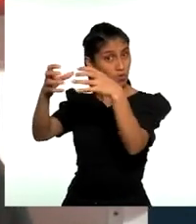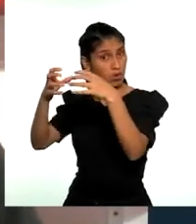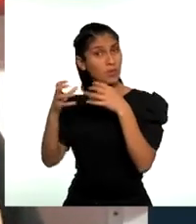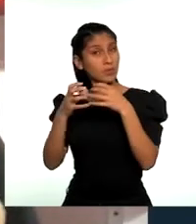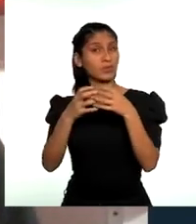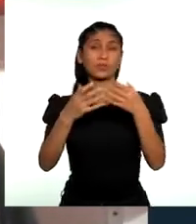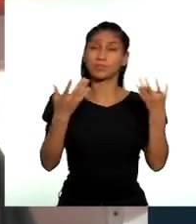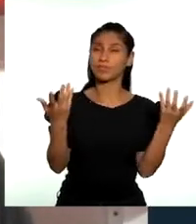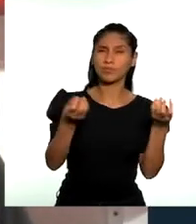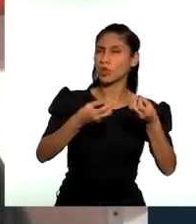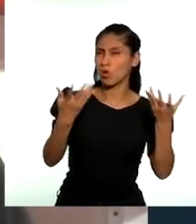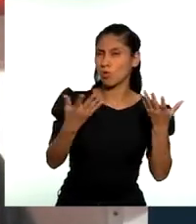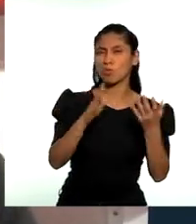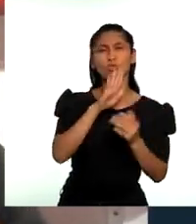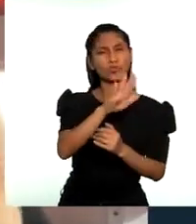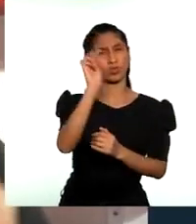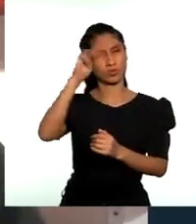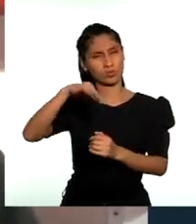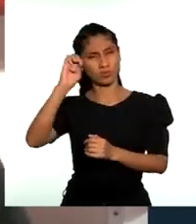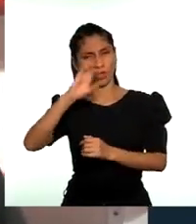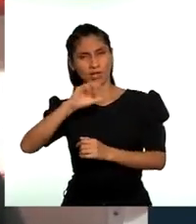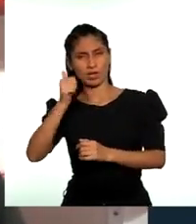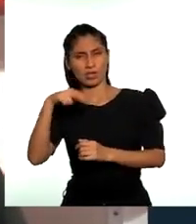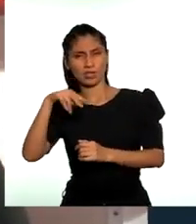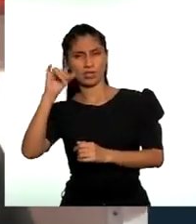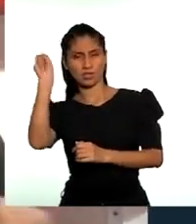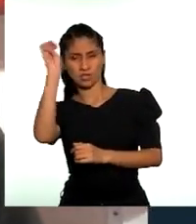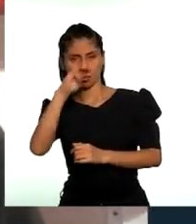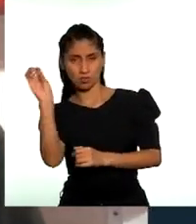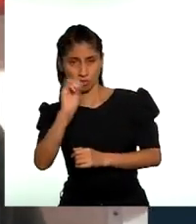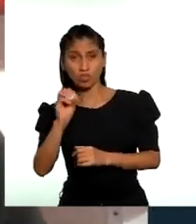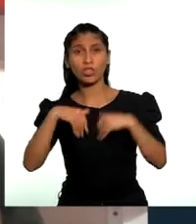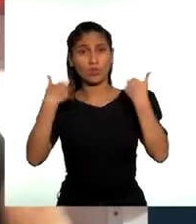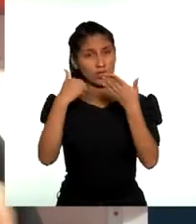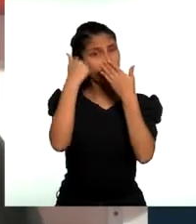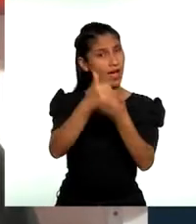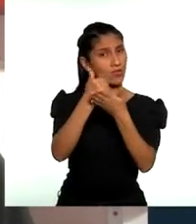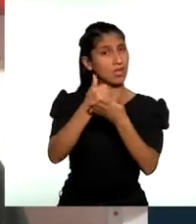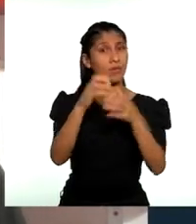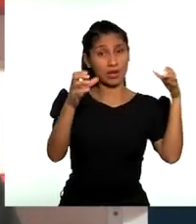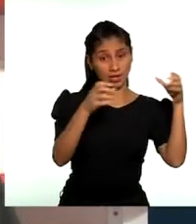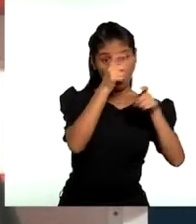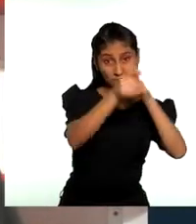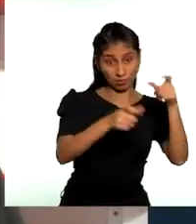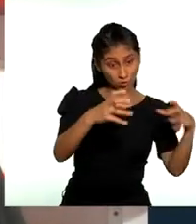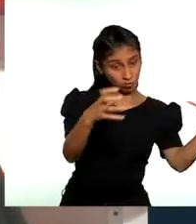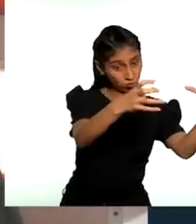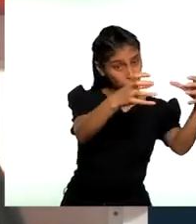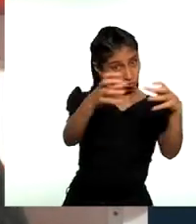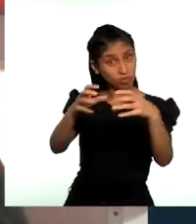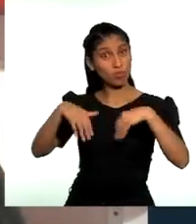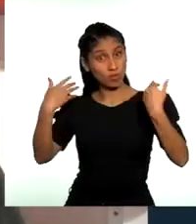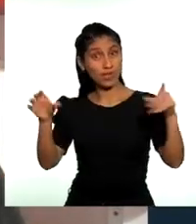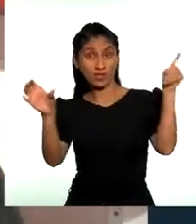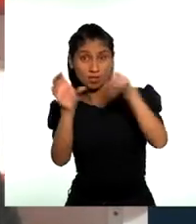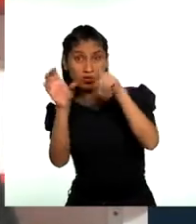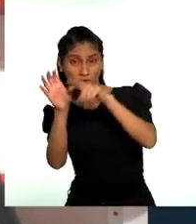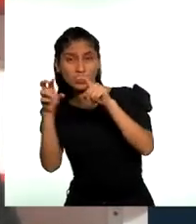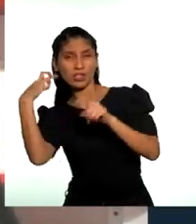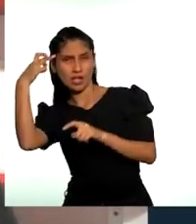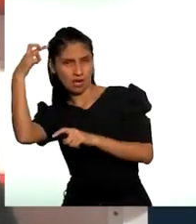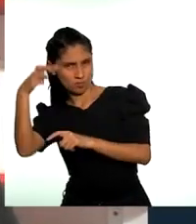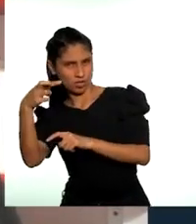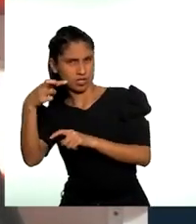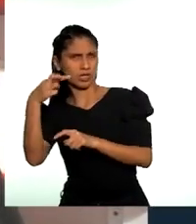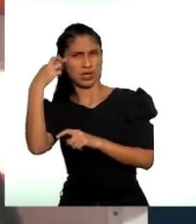es decir, mecanismos que faciliten el ingreso, que faciliten ser parte de la decisión nacional, pero de manera adicional,